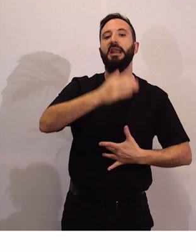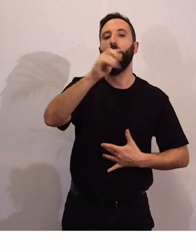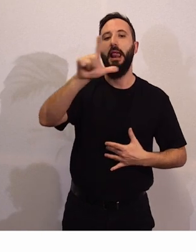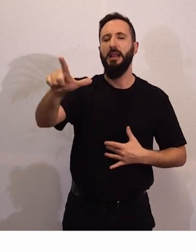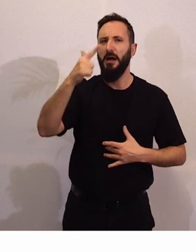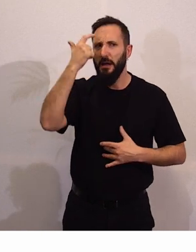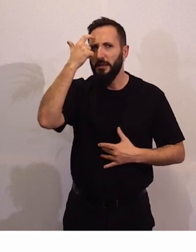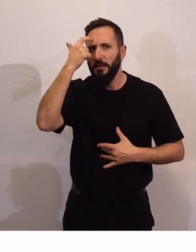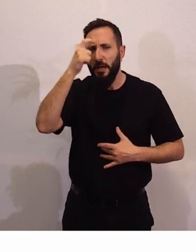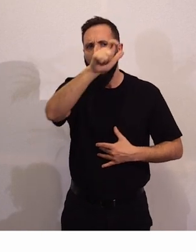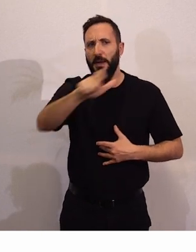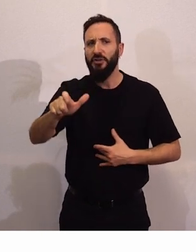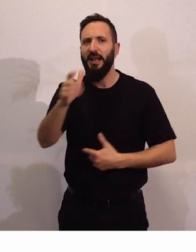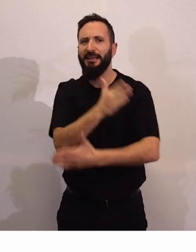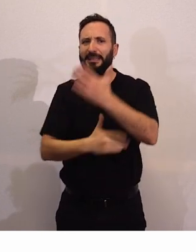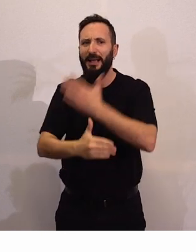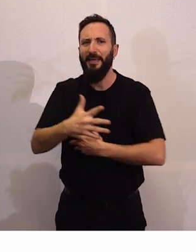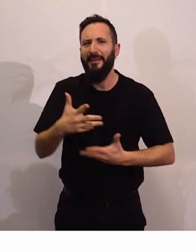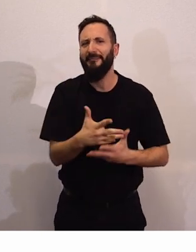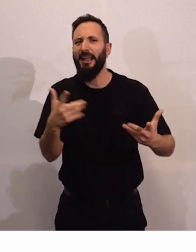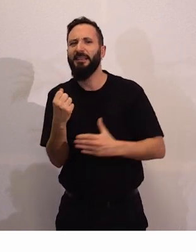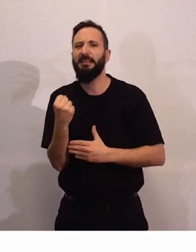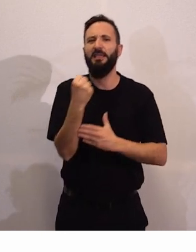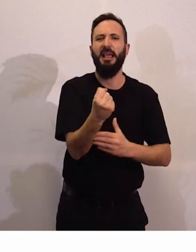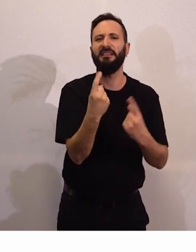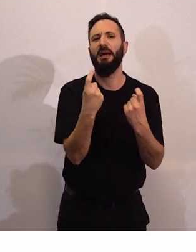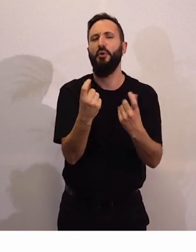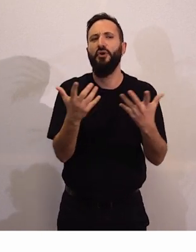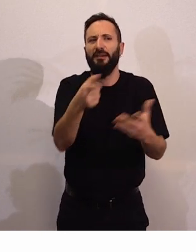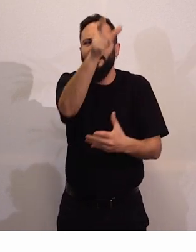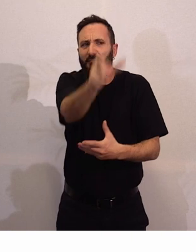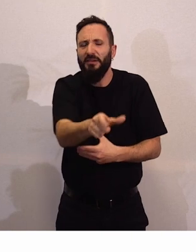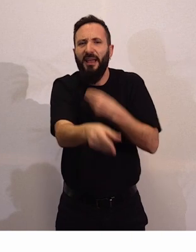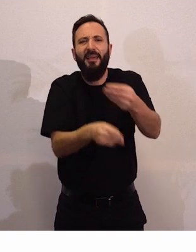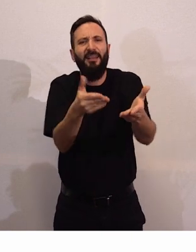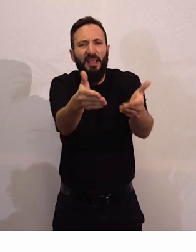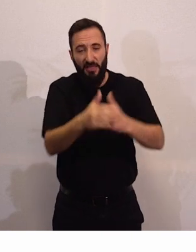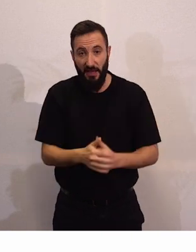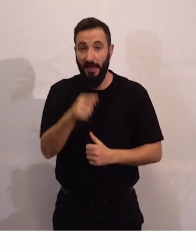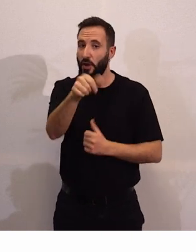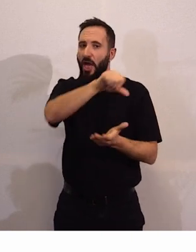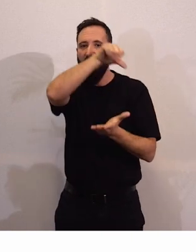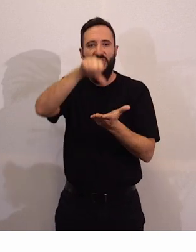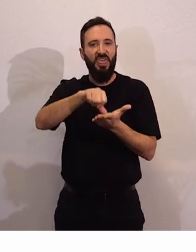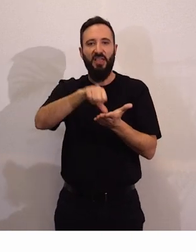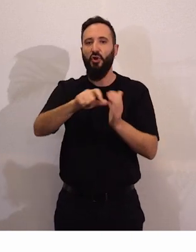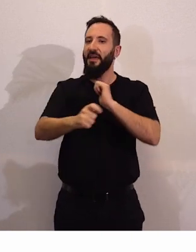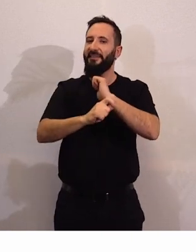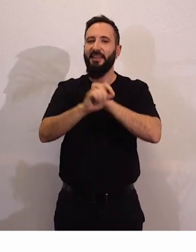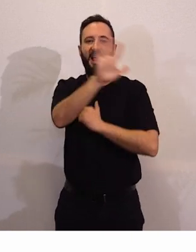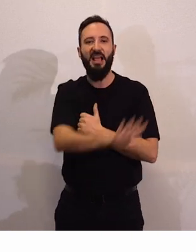las personas con grandes necesidades de apoyo? Esto está en el centro de la estrategia España y discapacidad.